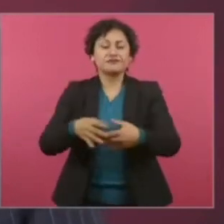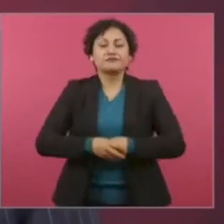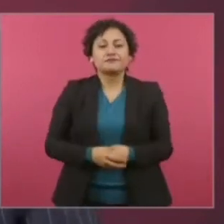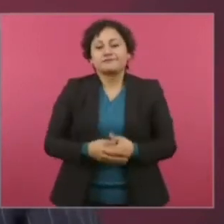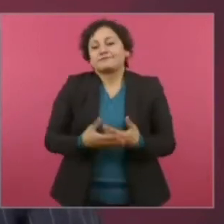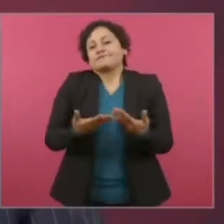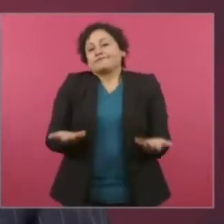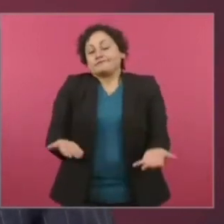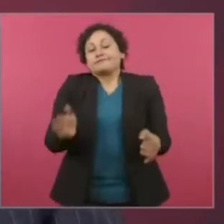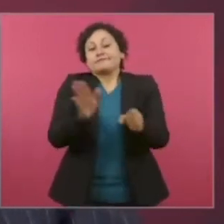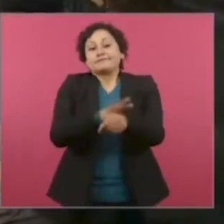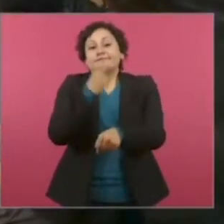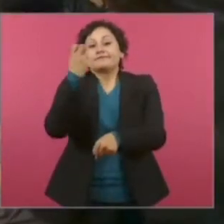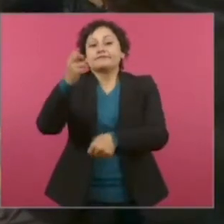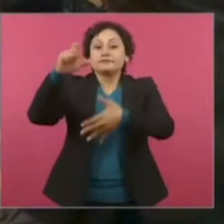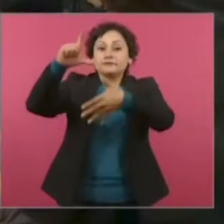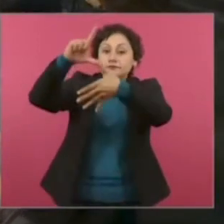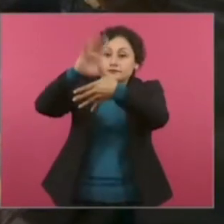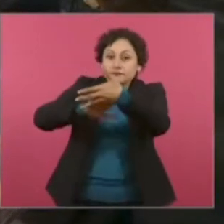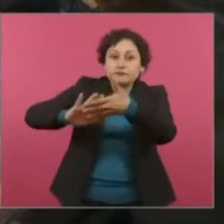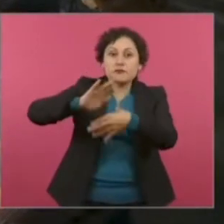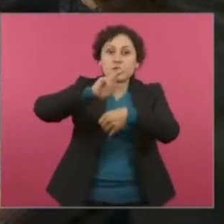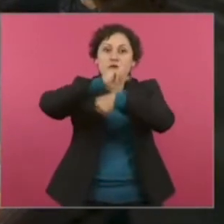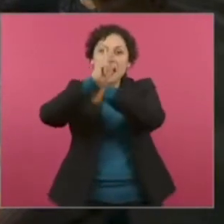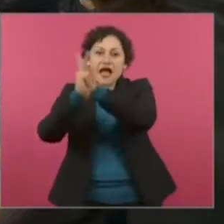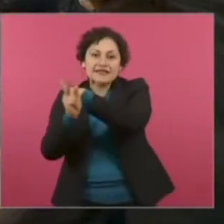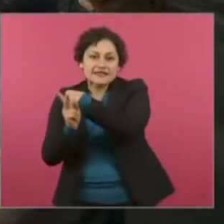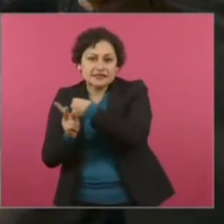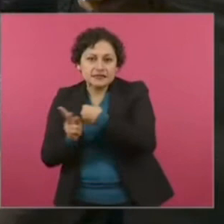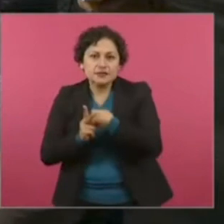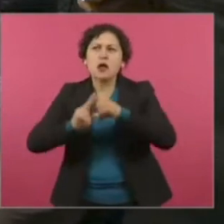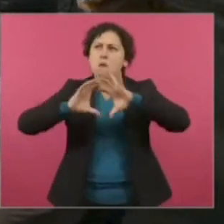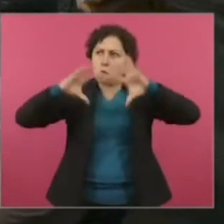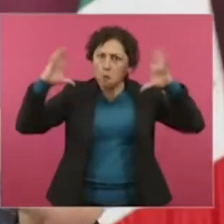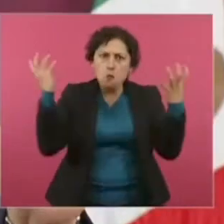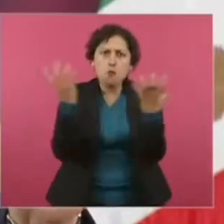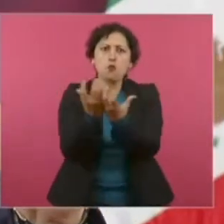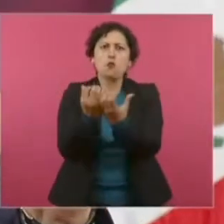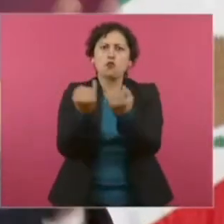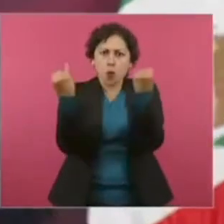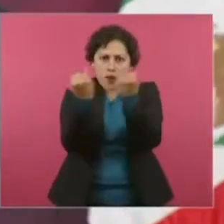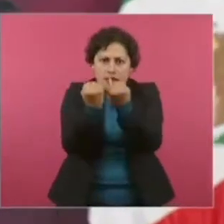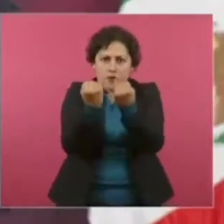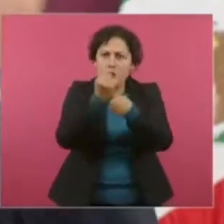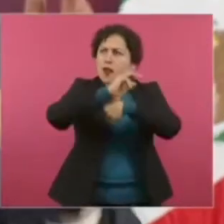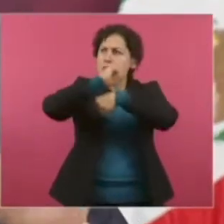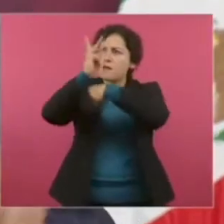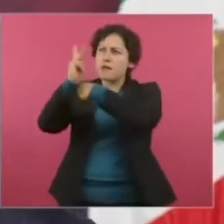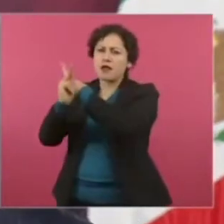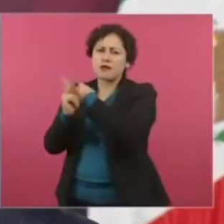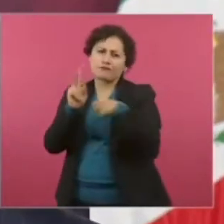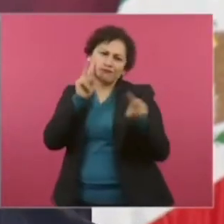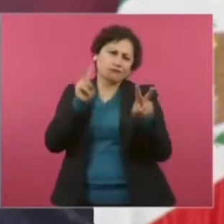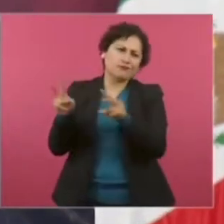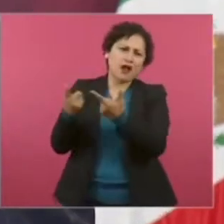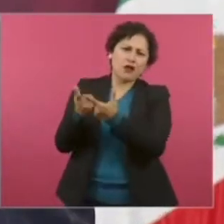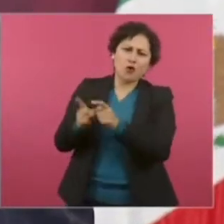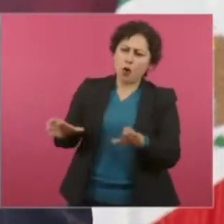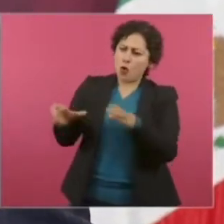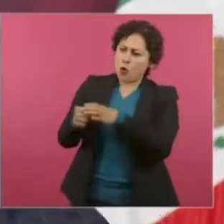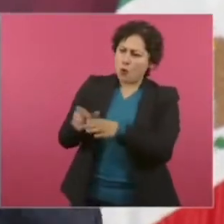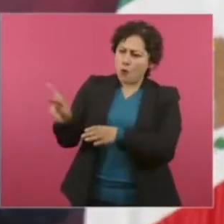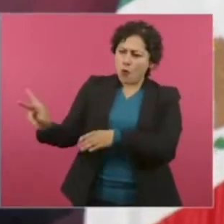América Latina y los pueblos del mundo no pueden esperar nada bueno de gobiernos de derecha,